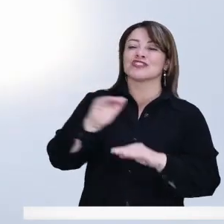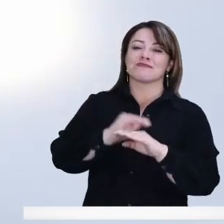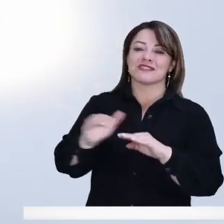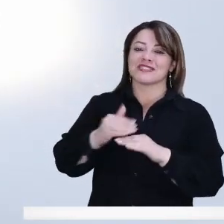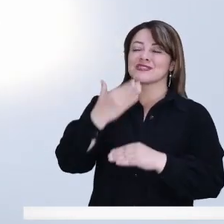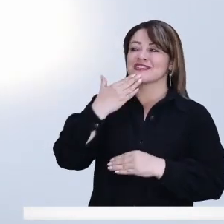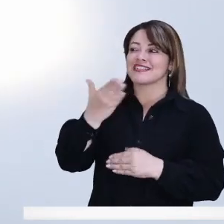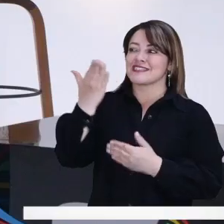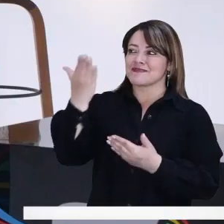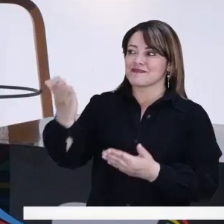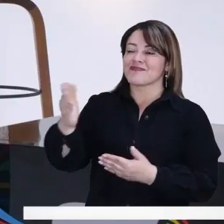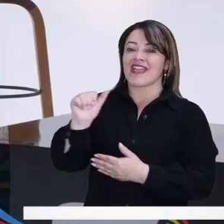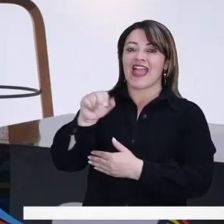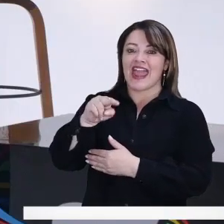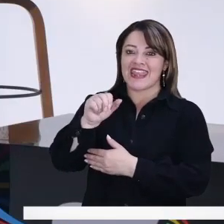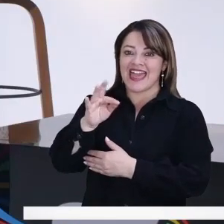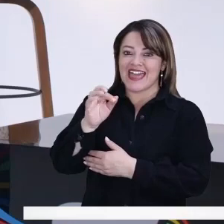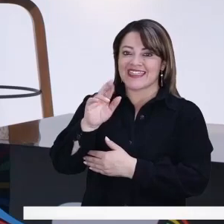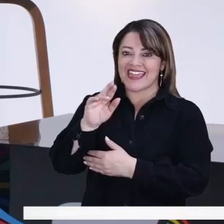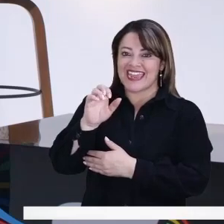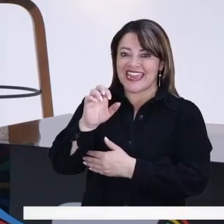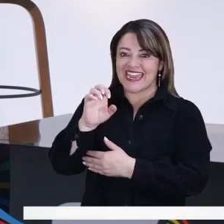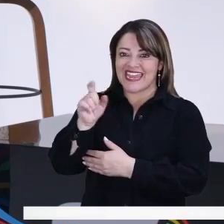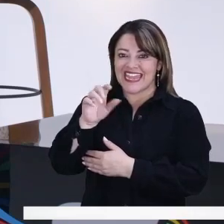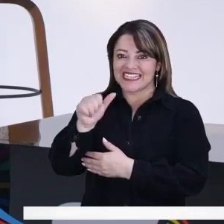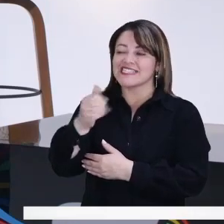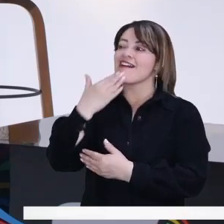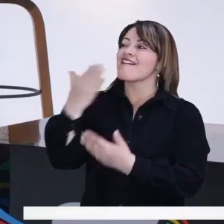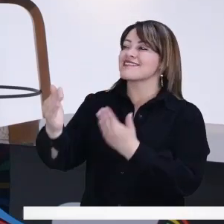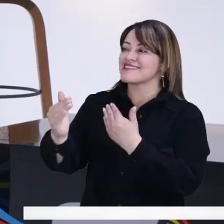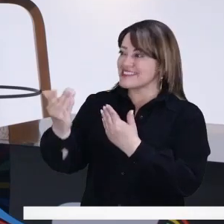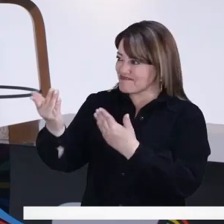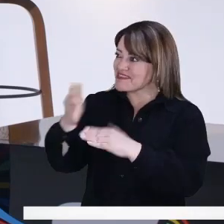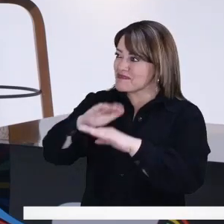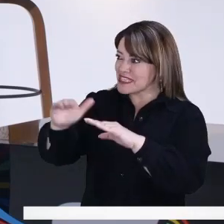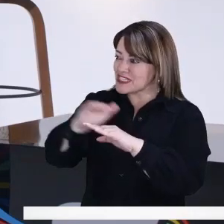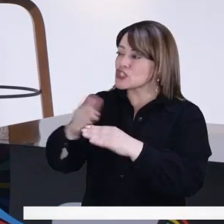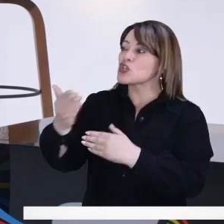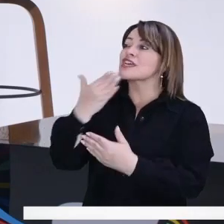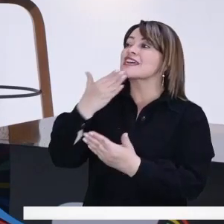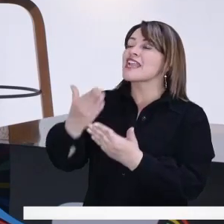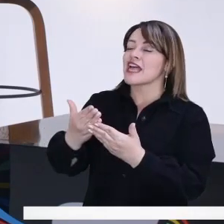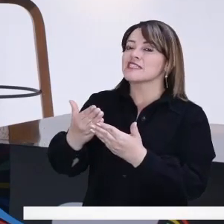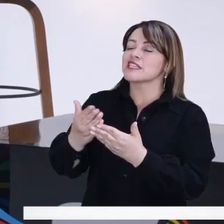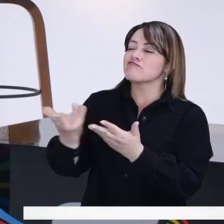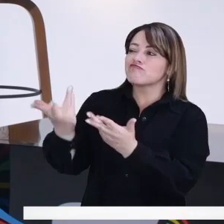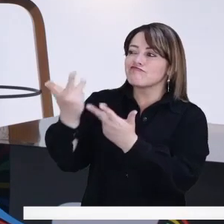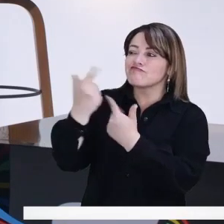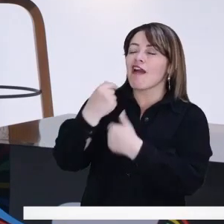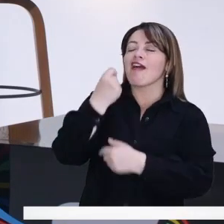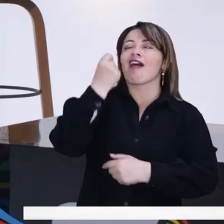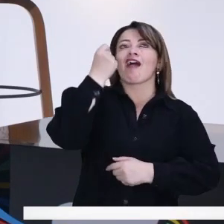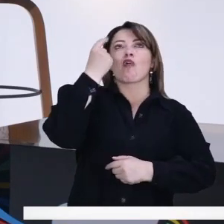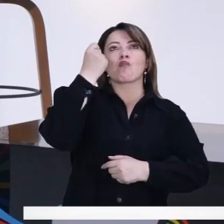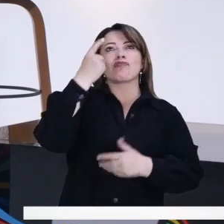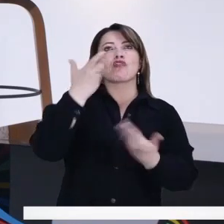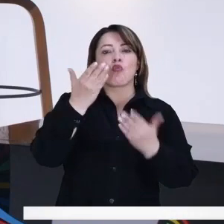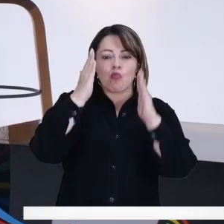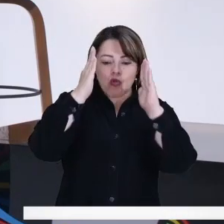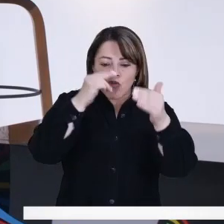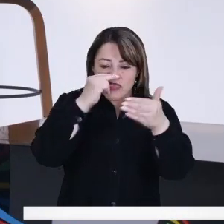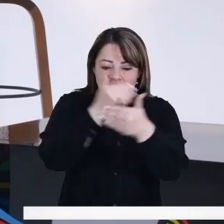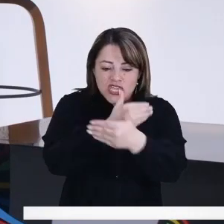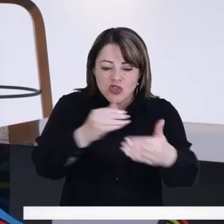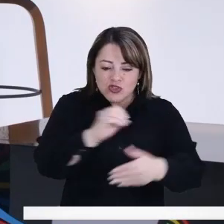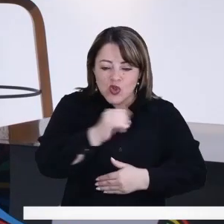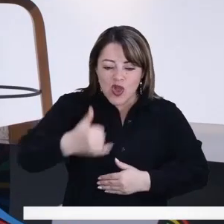a nuestros dos invitados, concejala Ana Teresa Bernal, gracias por aceptar la invitación, gracias por ayudarnos a entender cómo poder